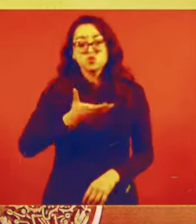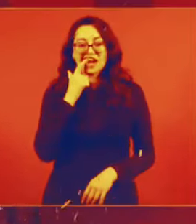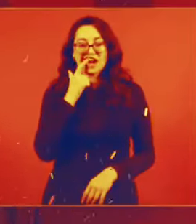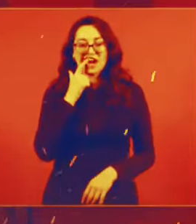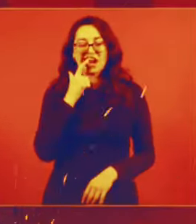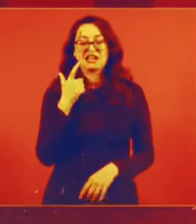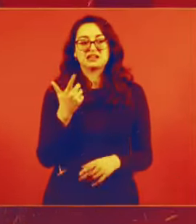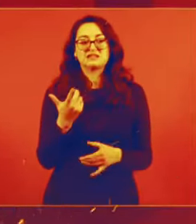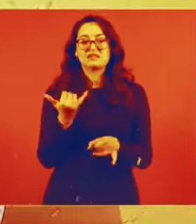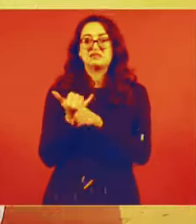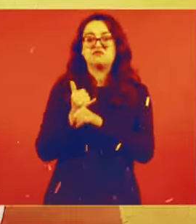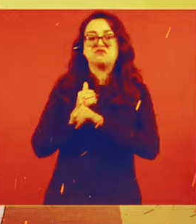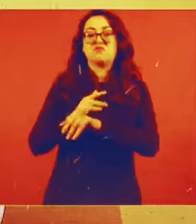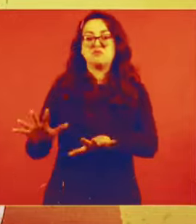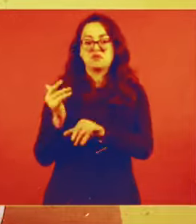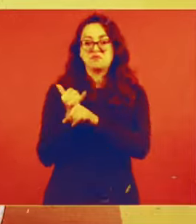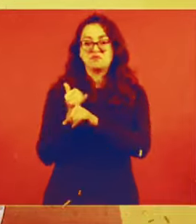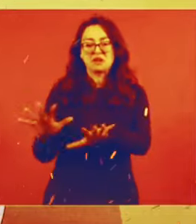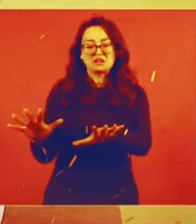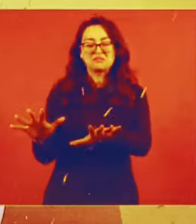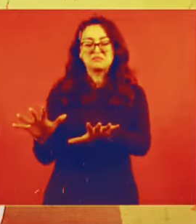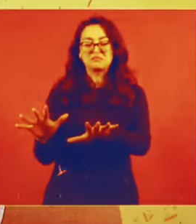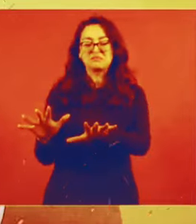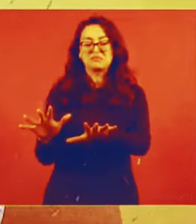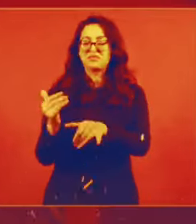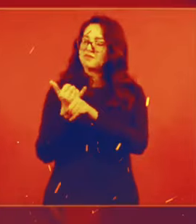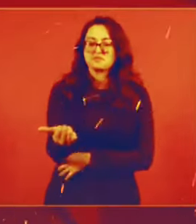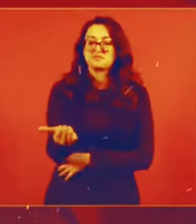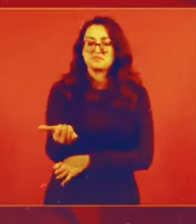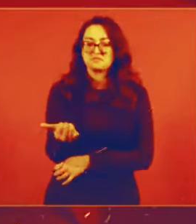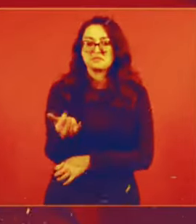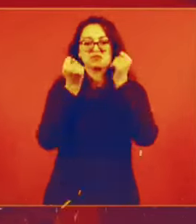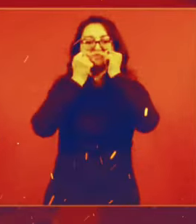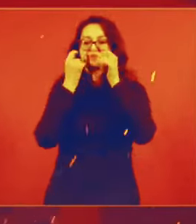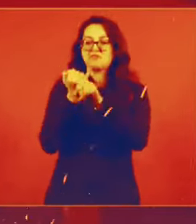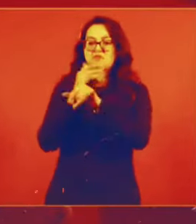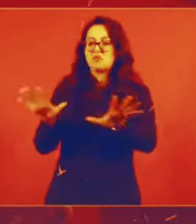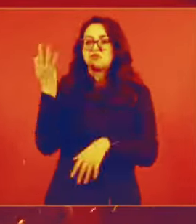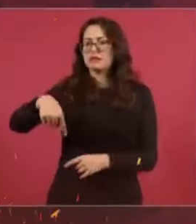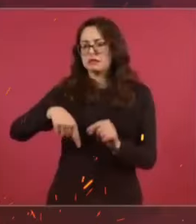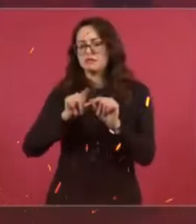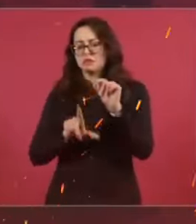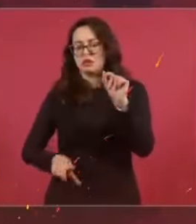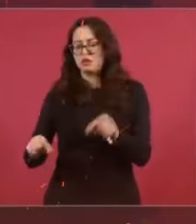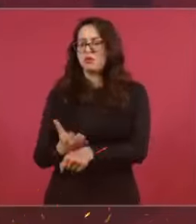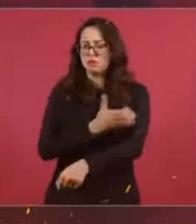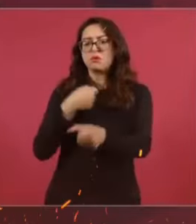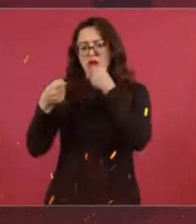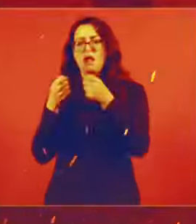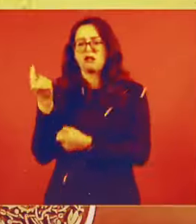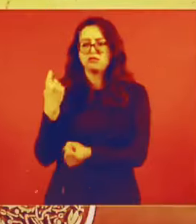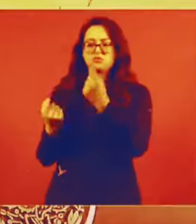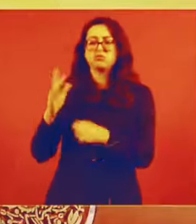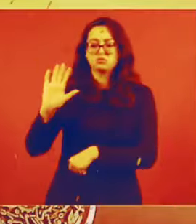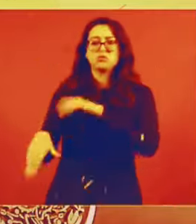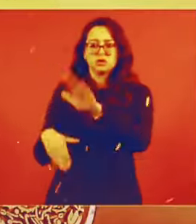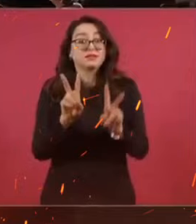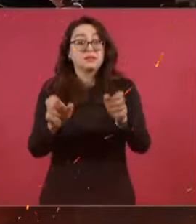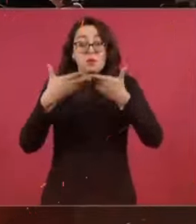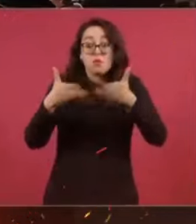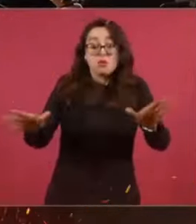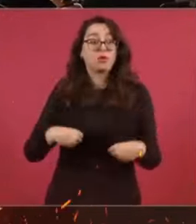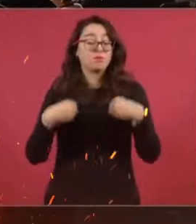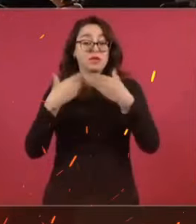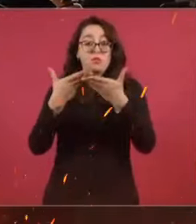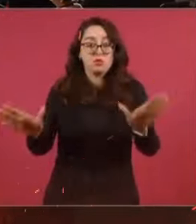más tenaces informadores, o mejor dicho, desinformadores, los más tenaces manipuladores. Hay compañeras y compañeros que han perdido la vida, pero no hay impunidad.